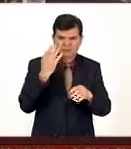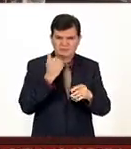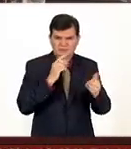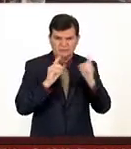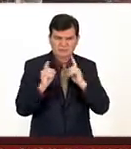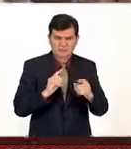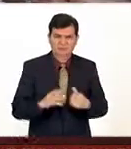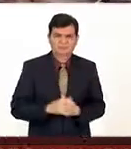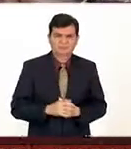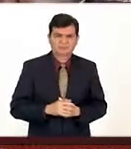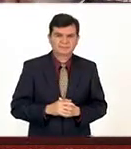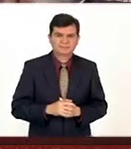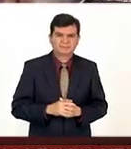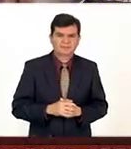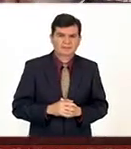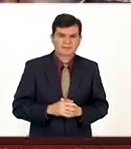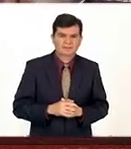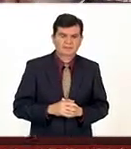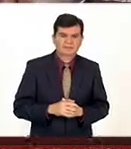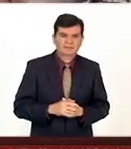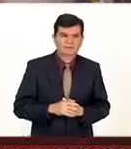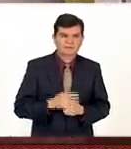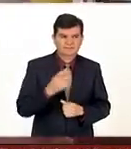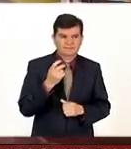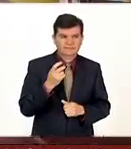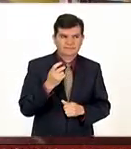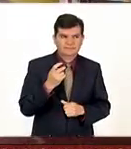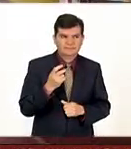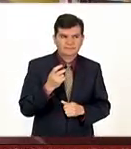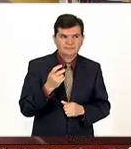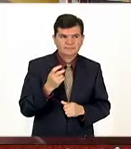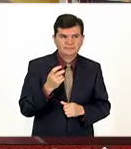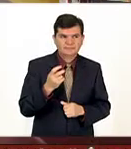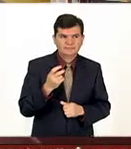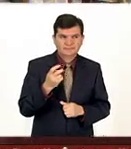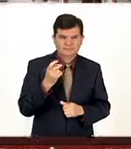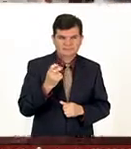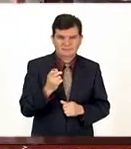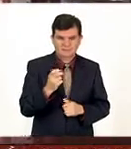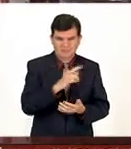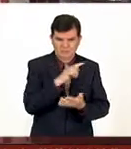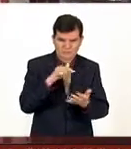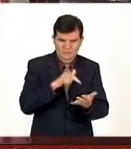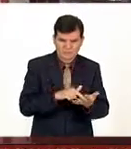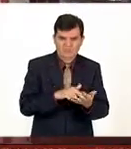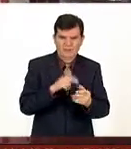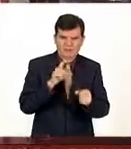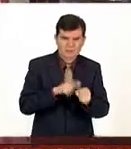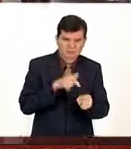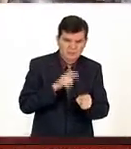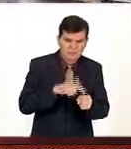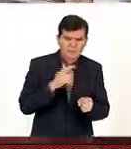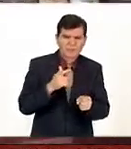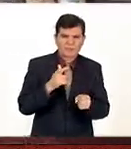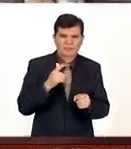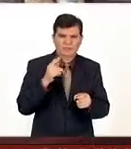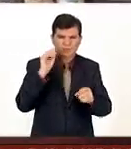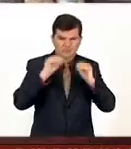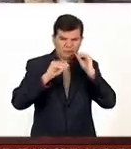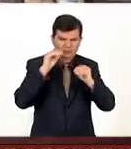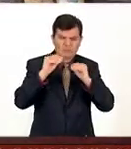alguna este el sitio los colores la